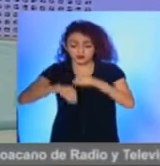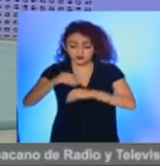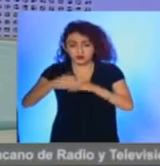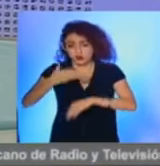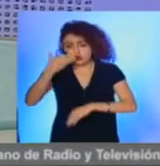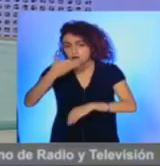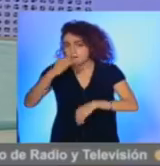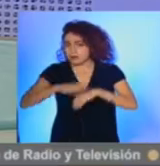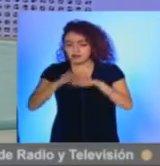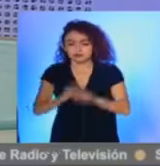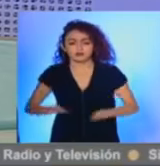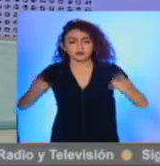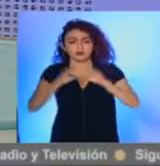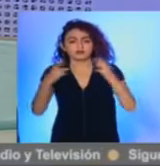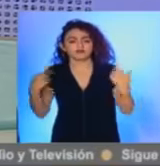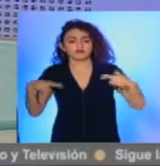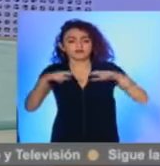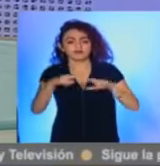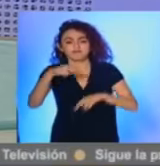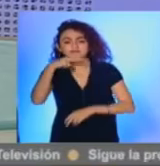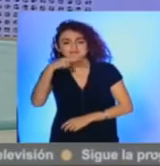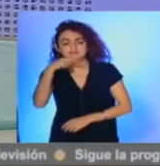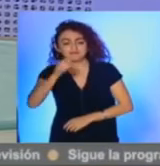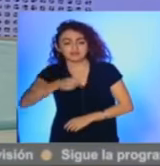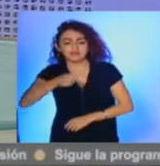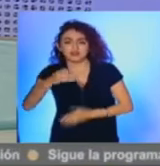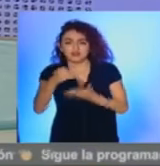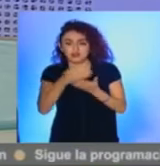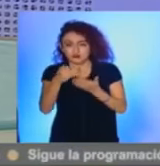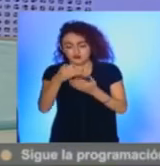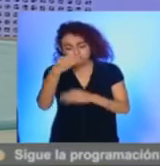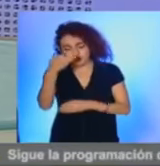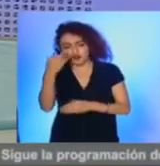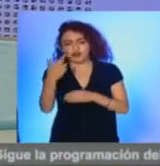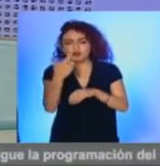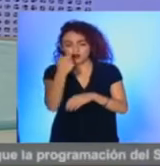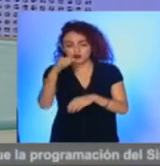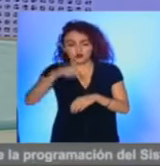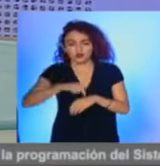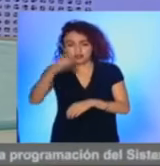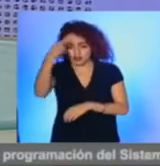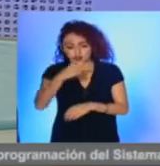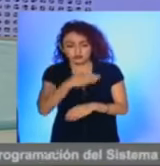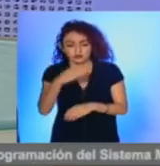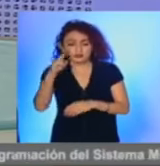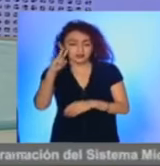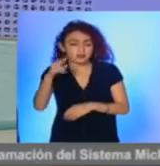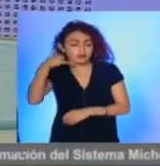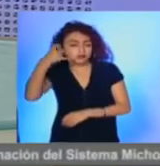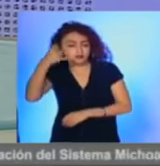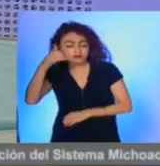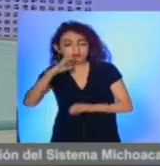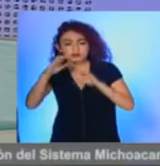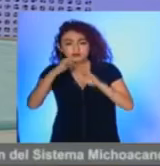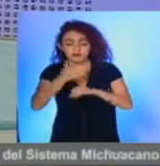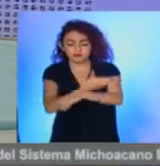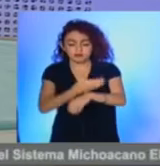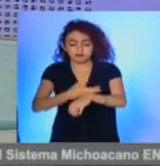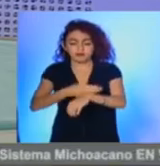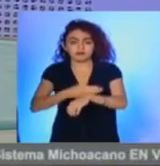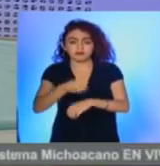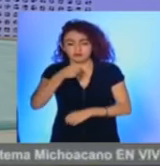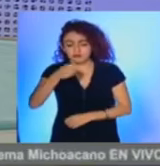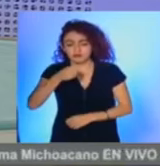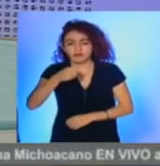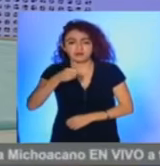más representativa de esta época, la noche buena. En este momento nos enlazamos vía telefónica hasta Zitácuaro con nuestra compañera